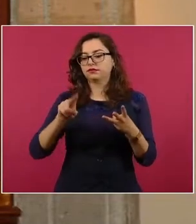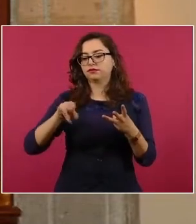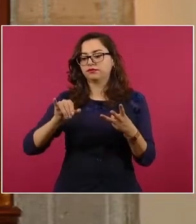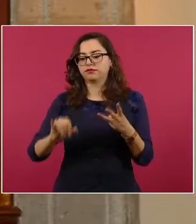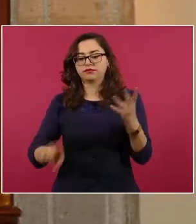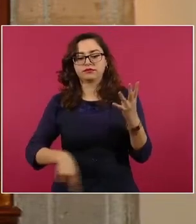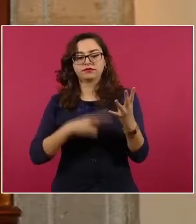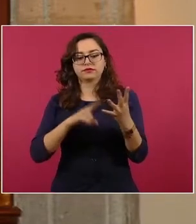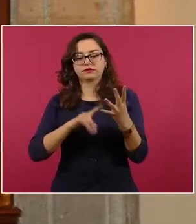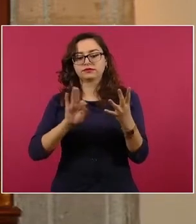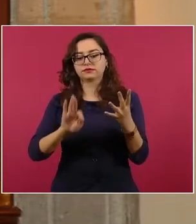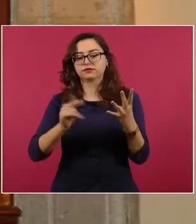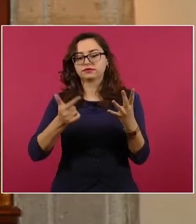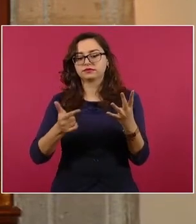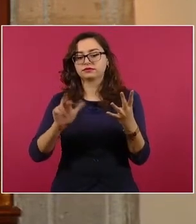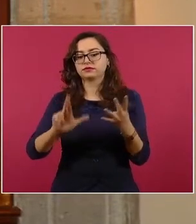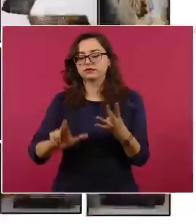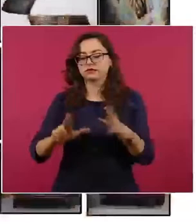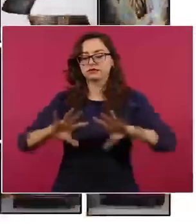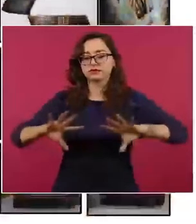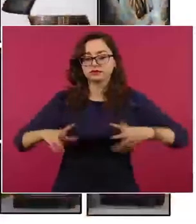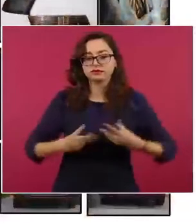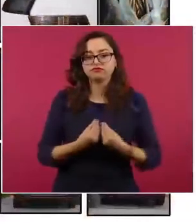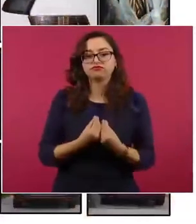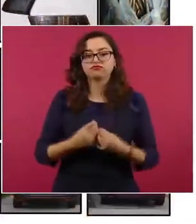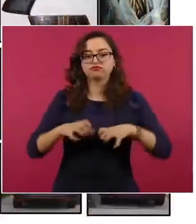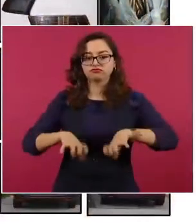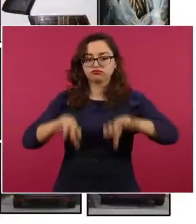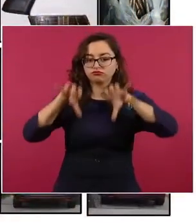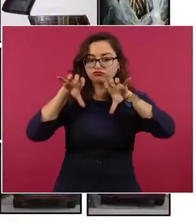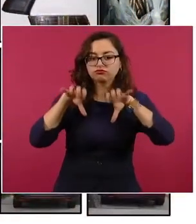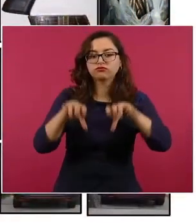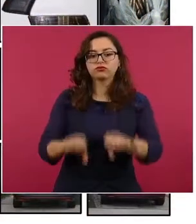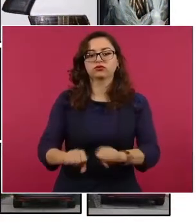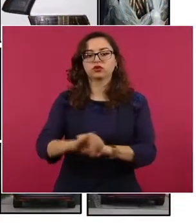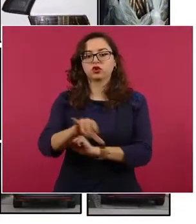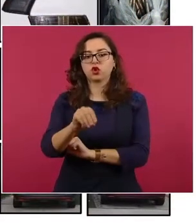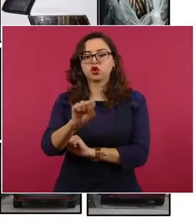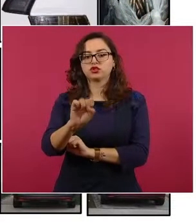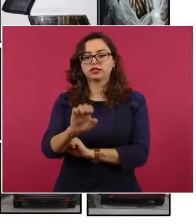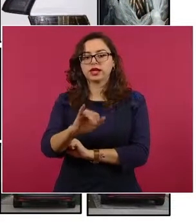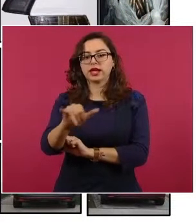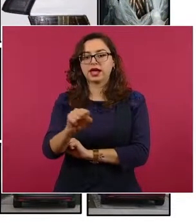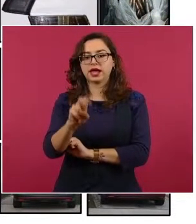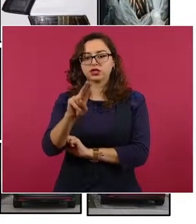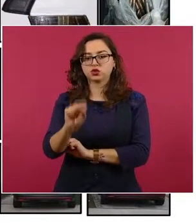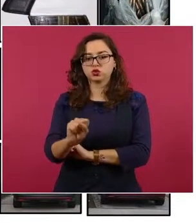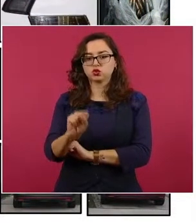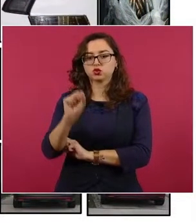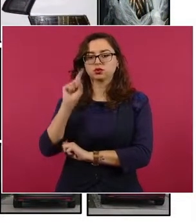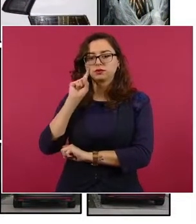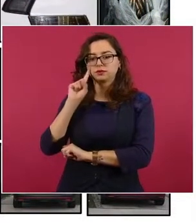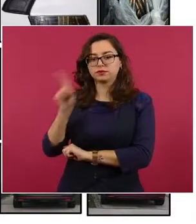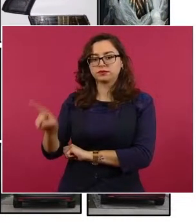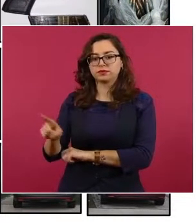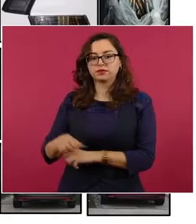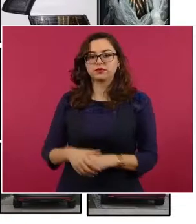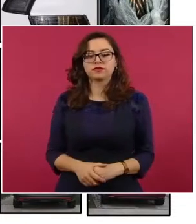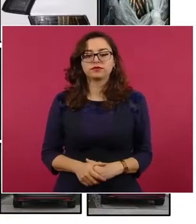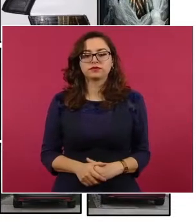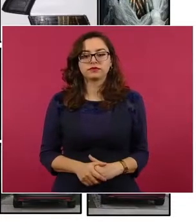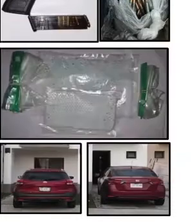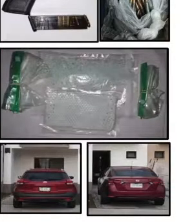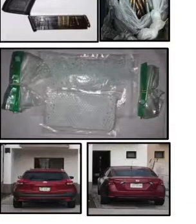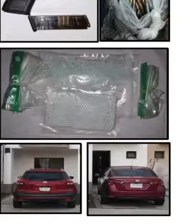Fiscalía General de la República, del sujeto denominado José de Jesús N., alias El Fumador y O. El